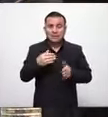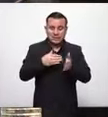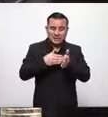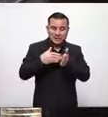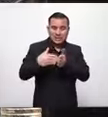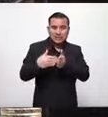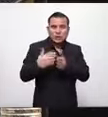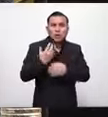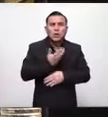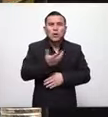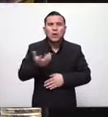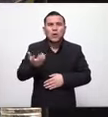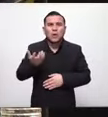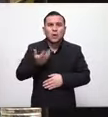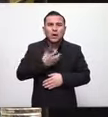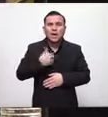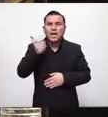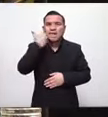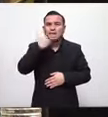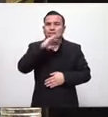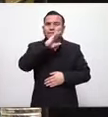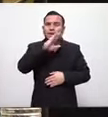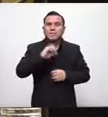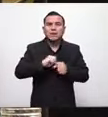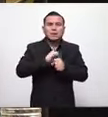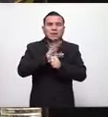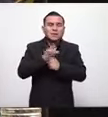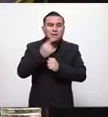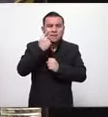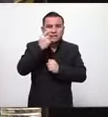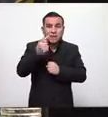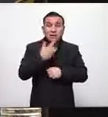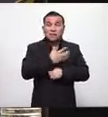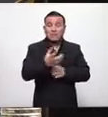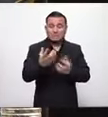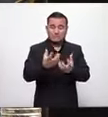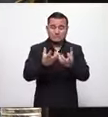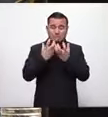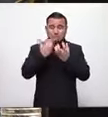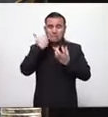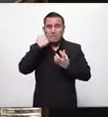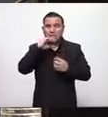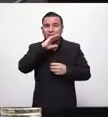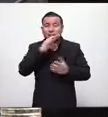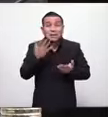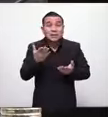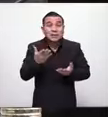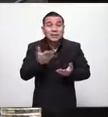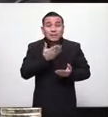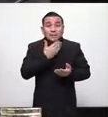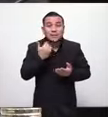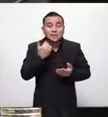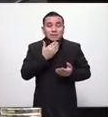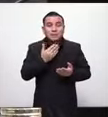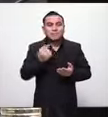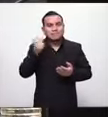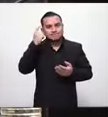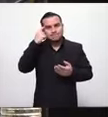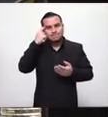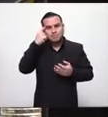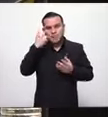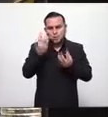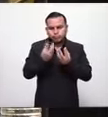toda esta enfermedad y los visos del contagio no teníamos ni 100 casos